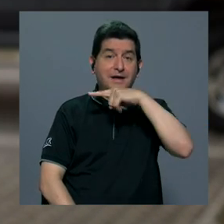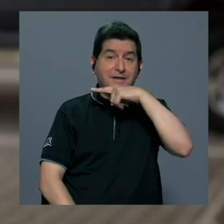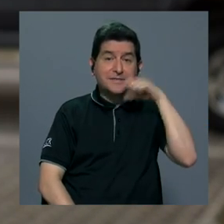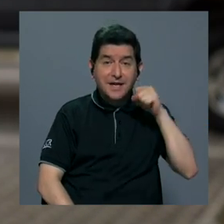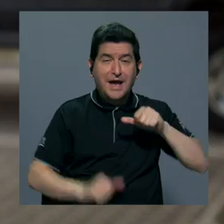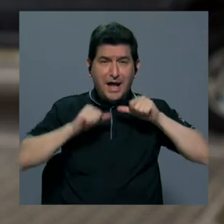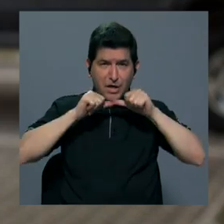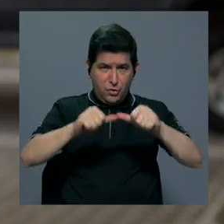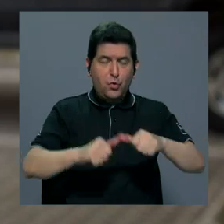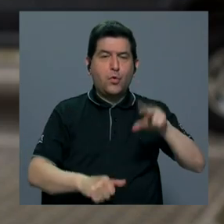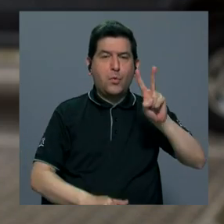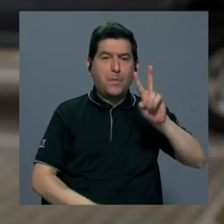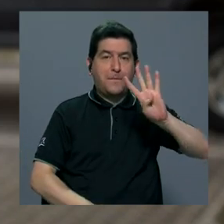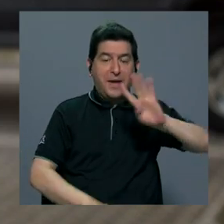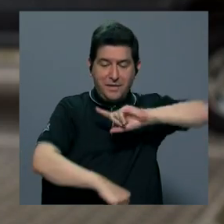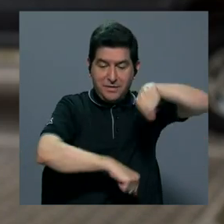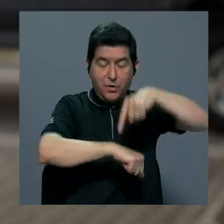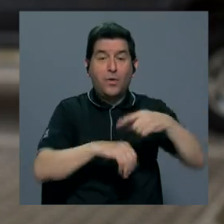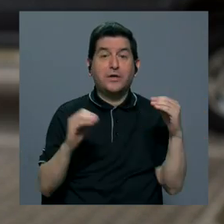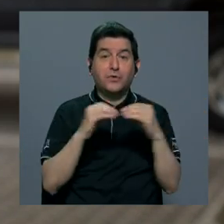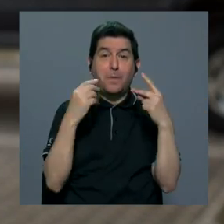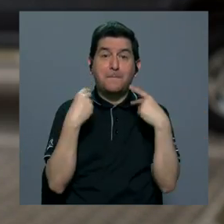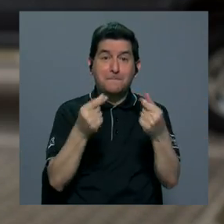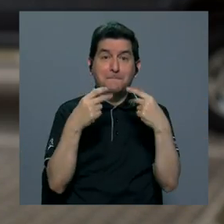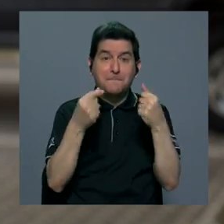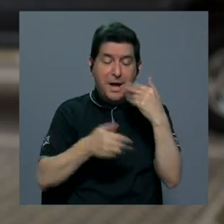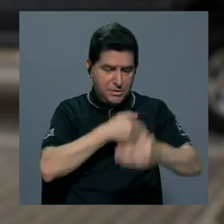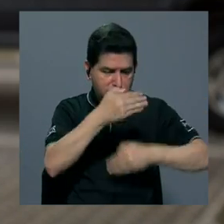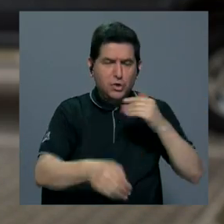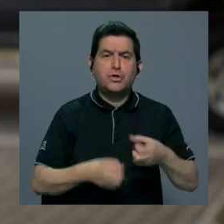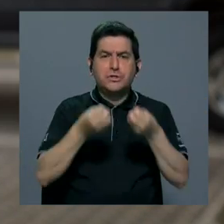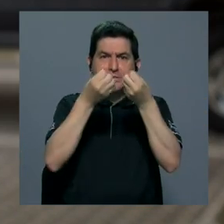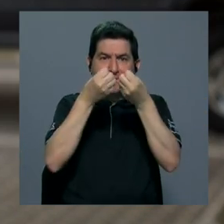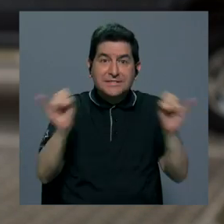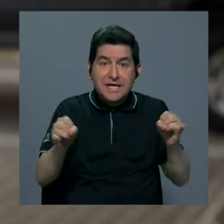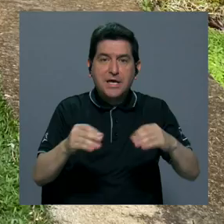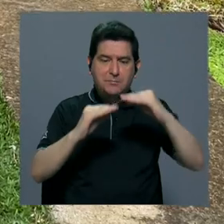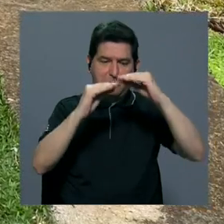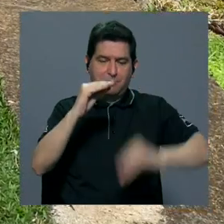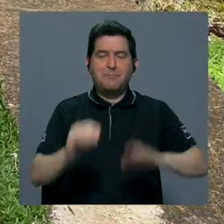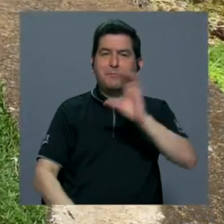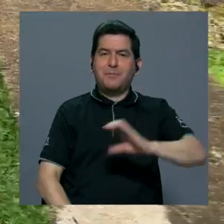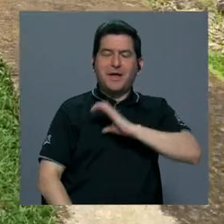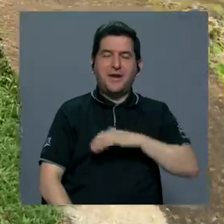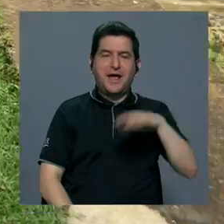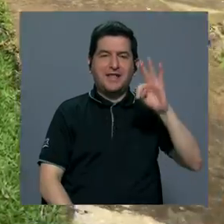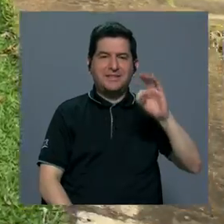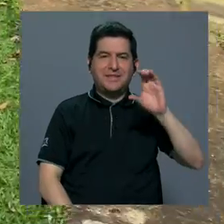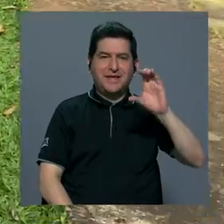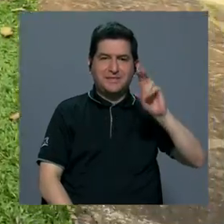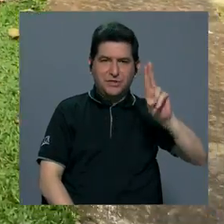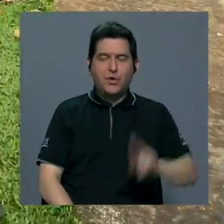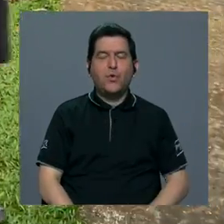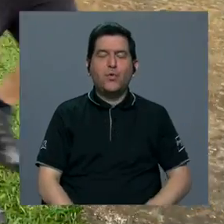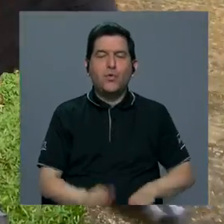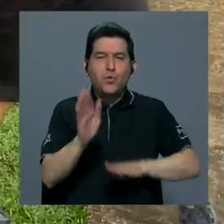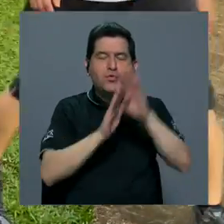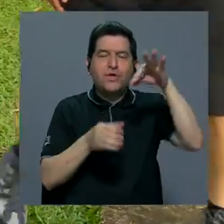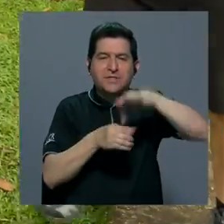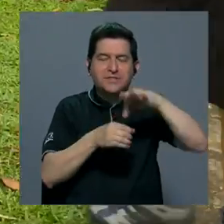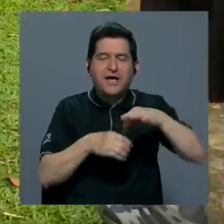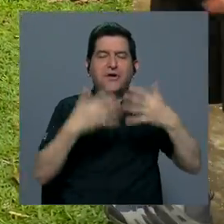un secado continuo de prácticamente 24 horas, lo cual acelera más el proceso sin perder calidad. El TCU Desarrollo